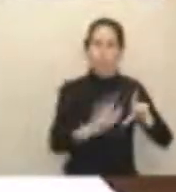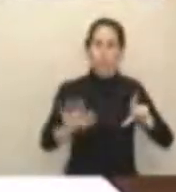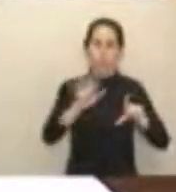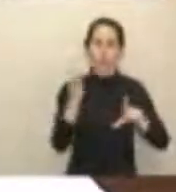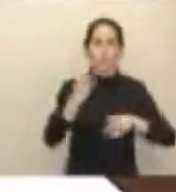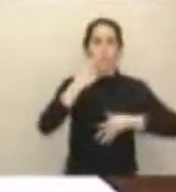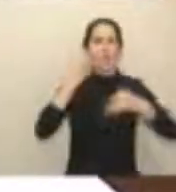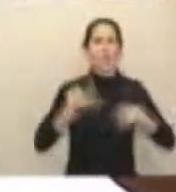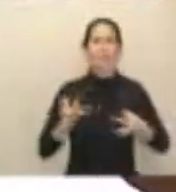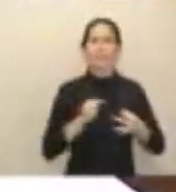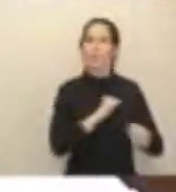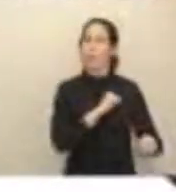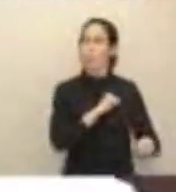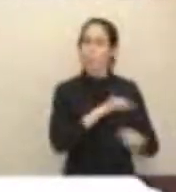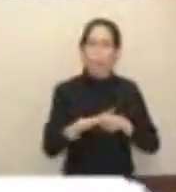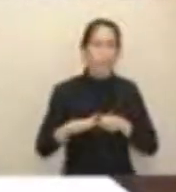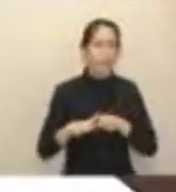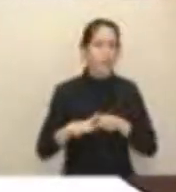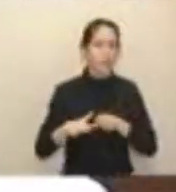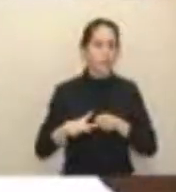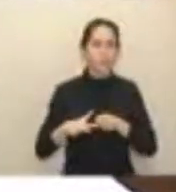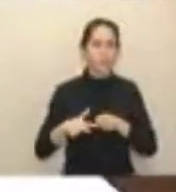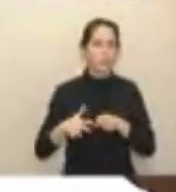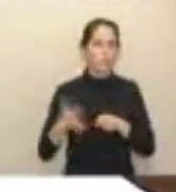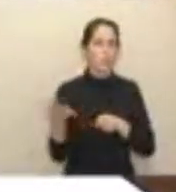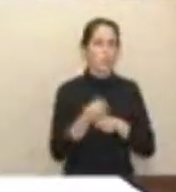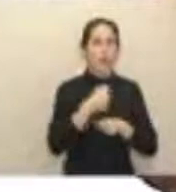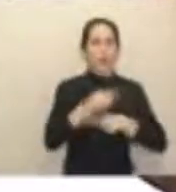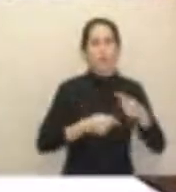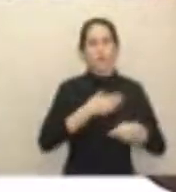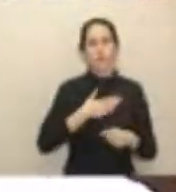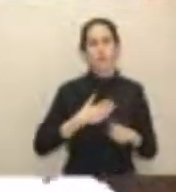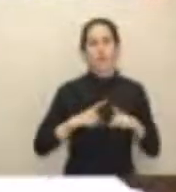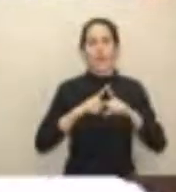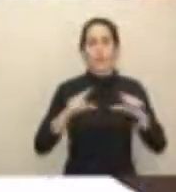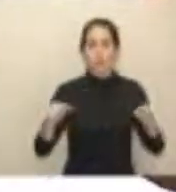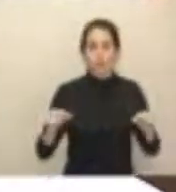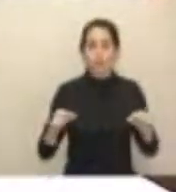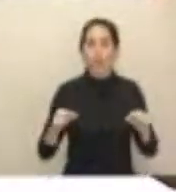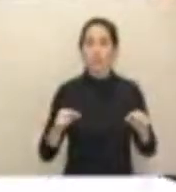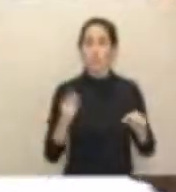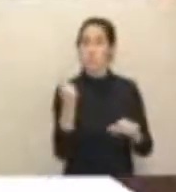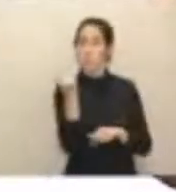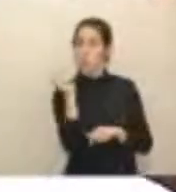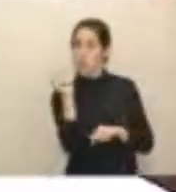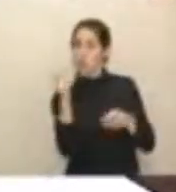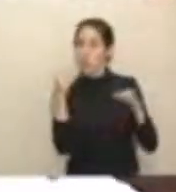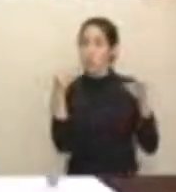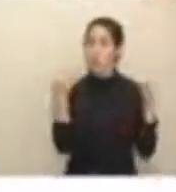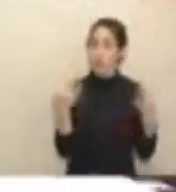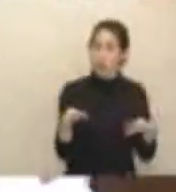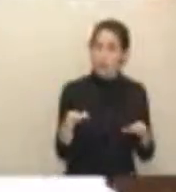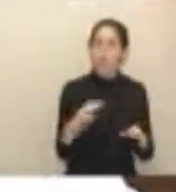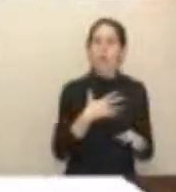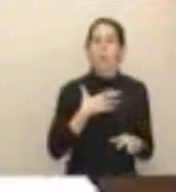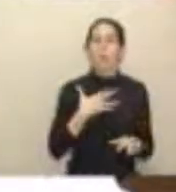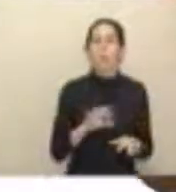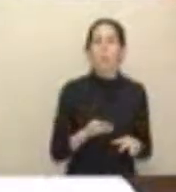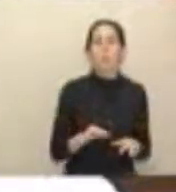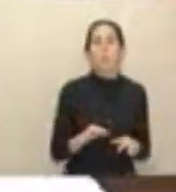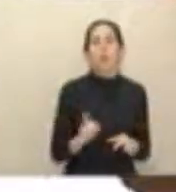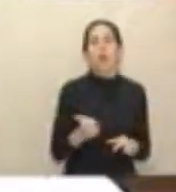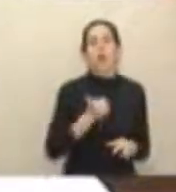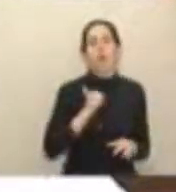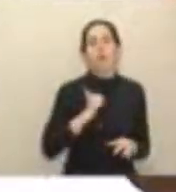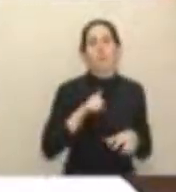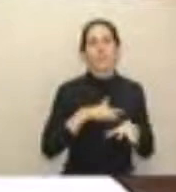garantías de cobertura y de universalidad a todas las familias asturianas que, a precios razonables, puedan beneficiarse de esta